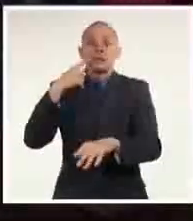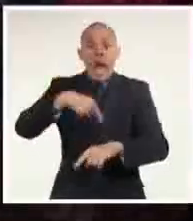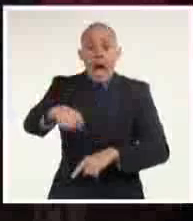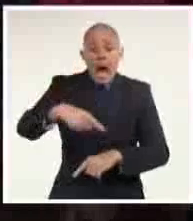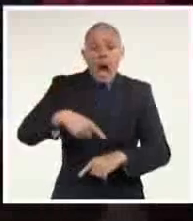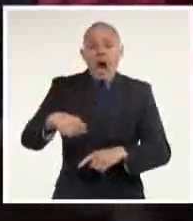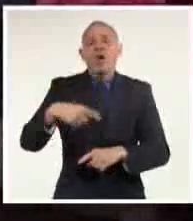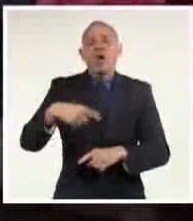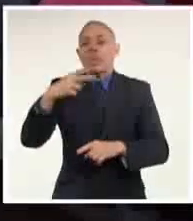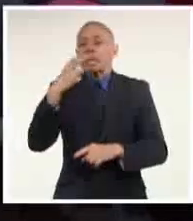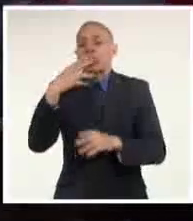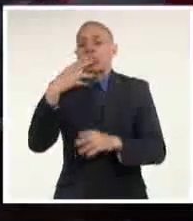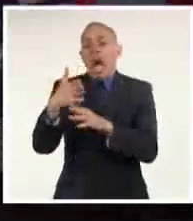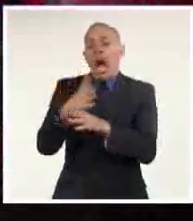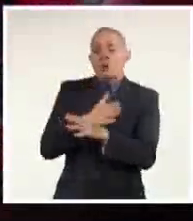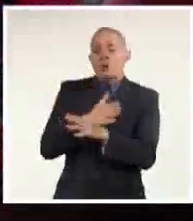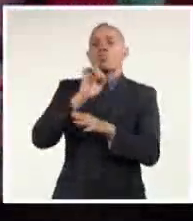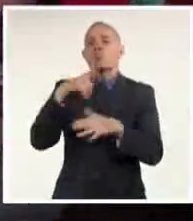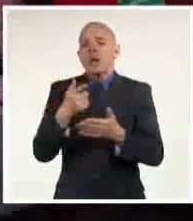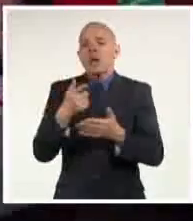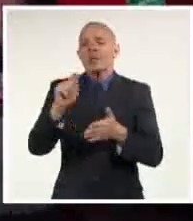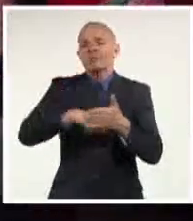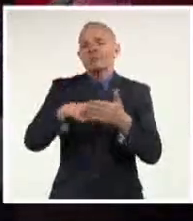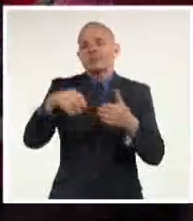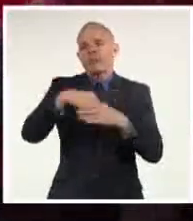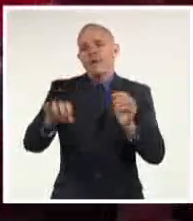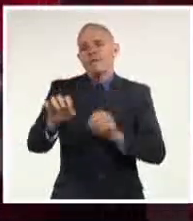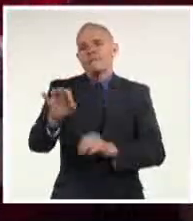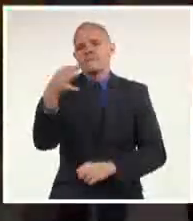y la liberación del exmandatario Pedro Castillo.